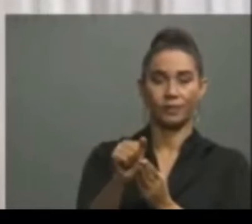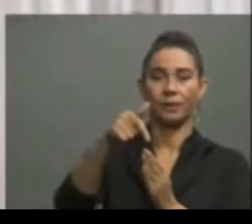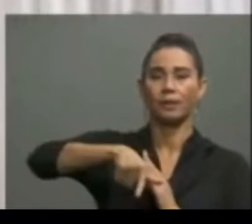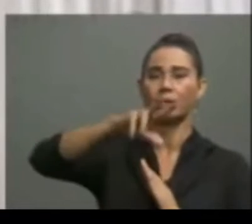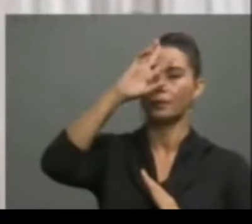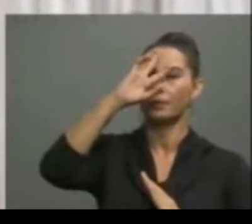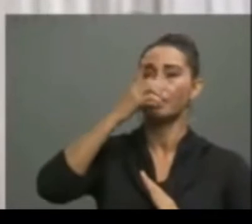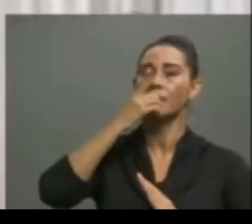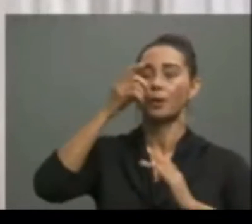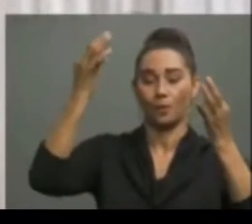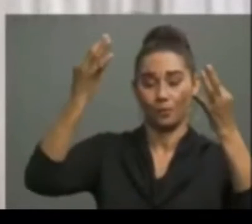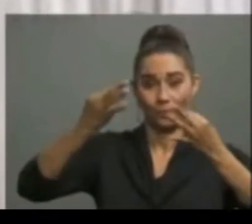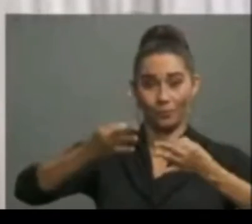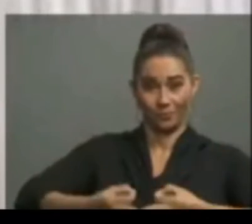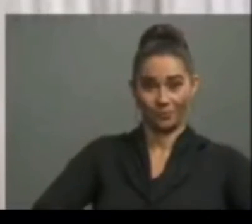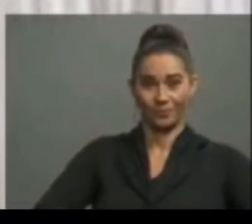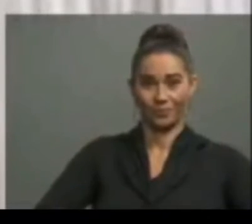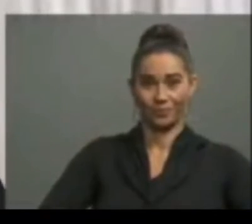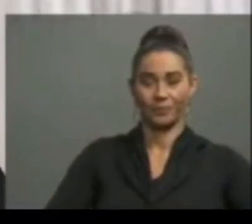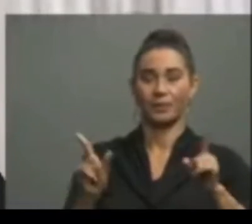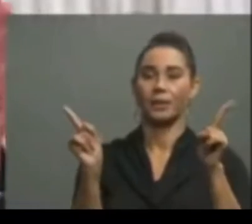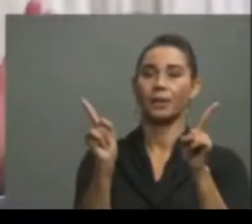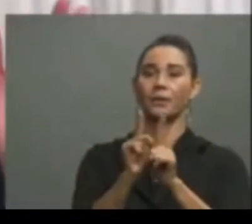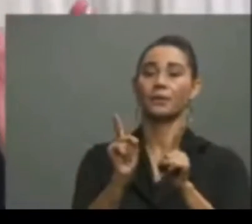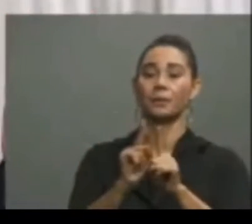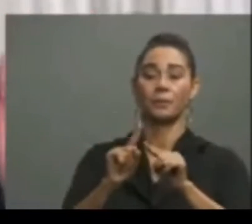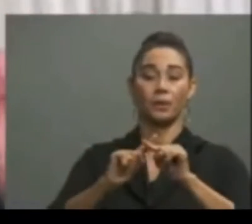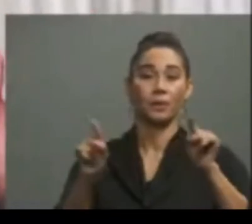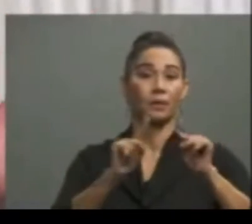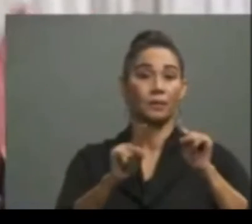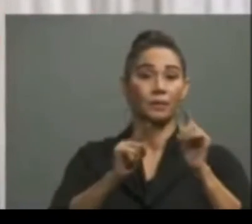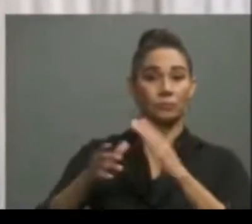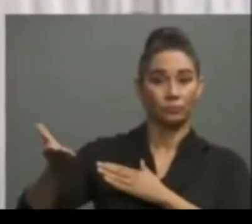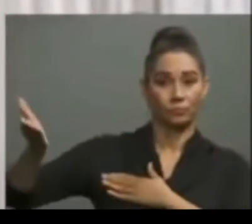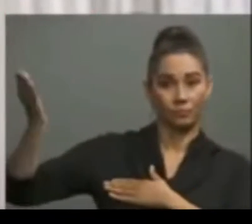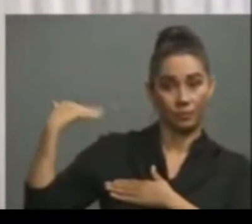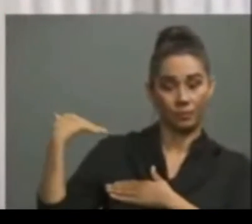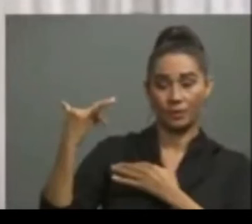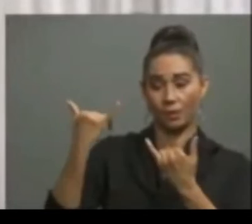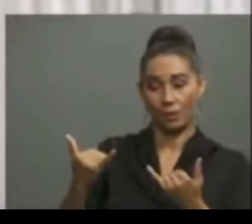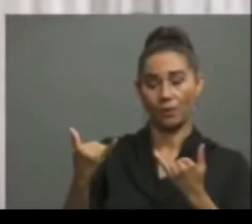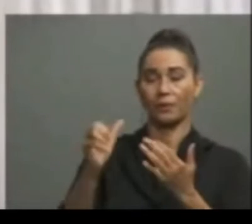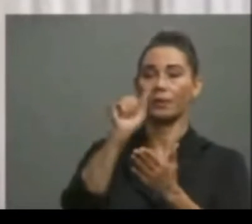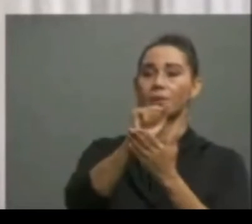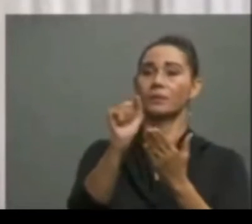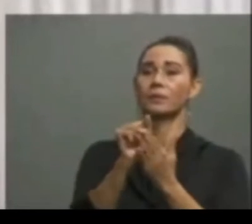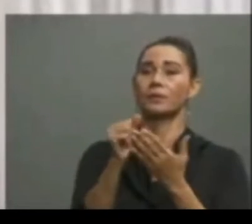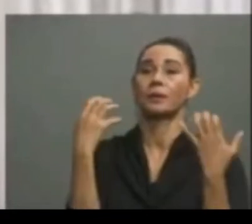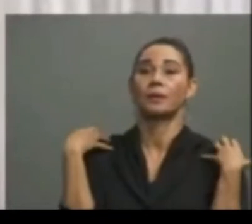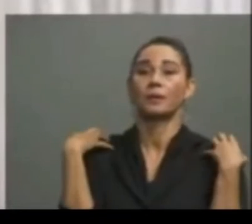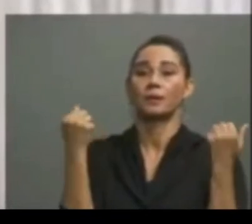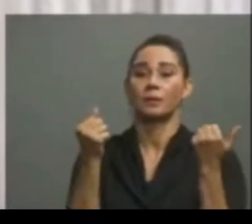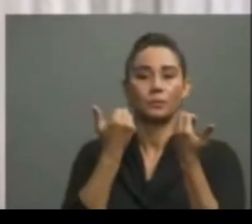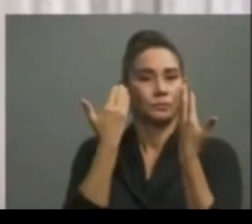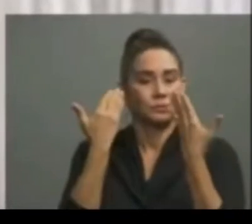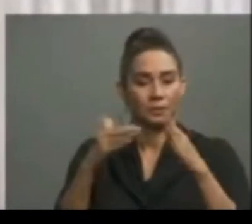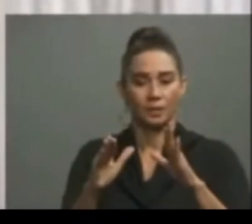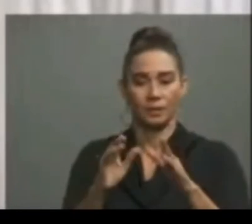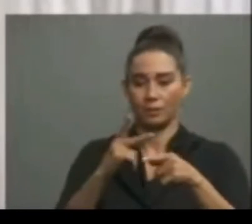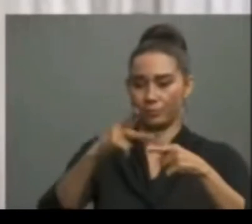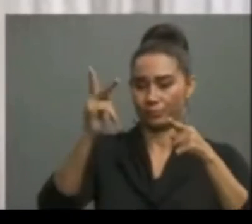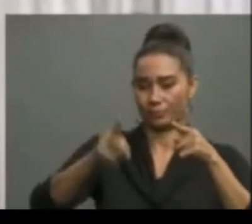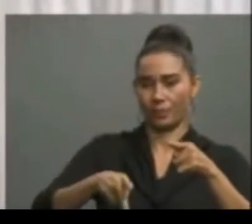país puede estar seguro. Además, que a diferencia del pasado, nuestro sistema de salud está hoy preparado para atender cualquier